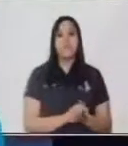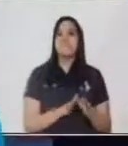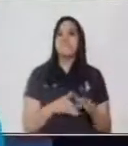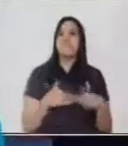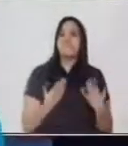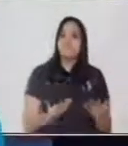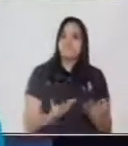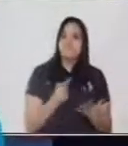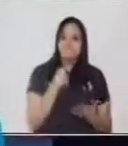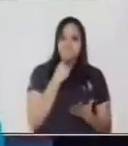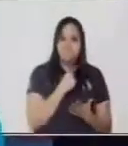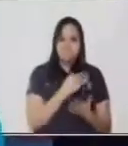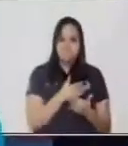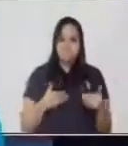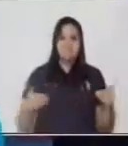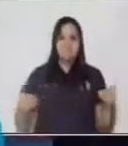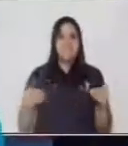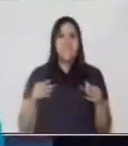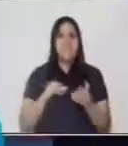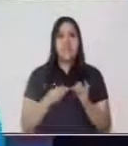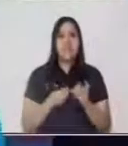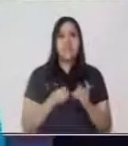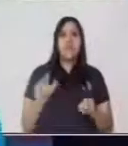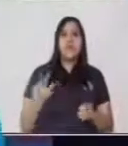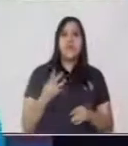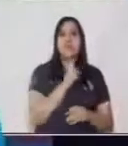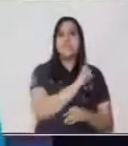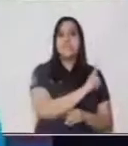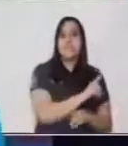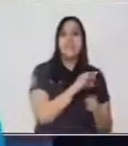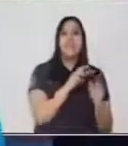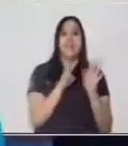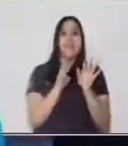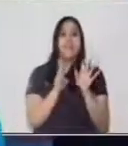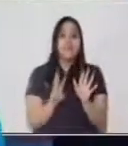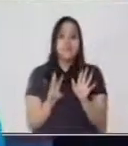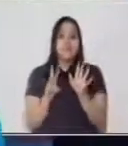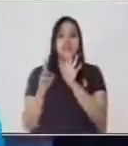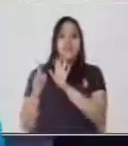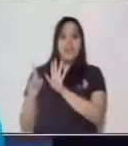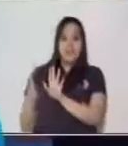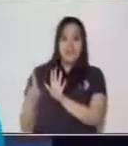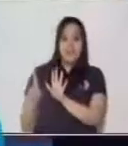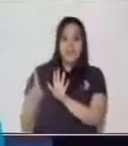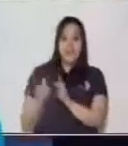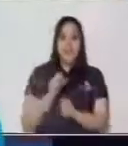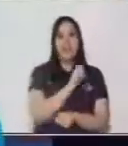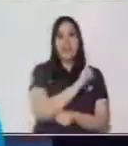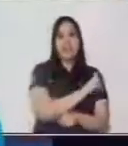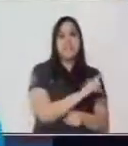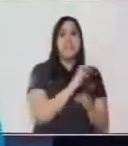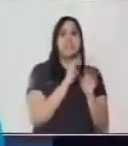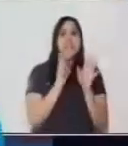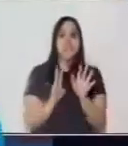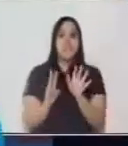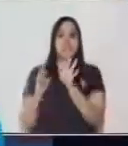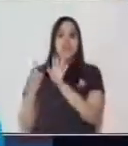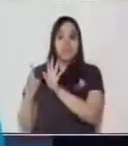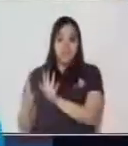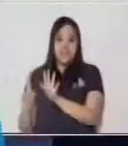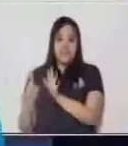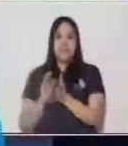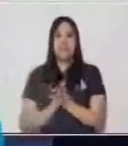Entonces acá tenemos el número 186, 186.